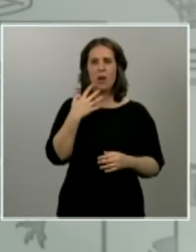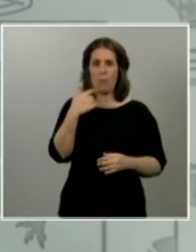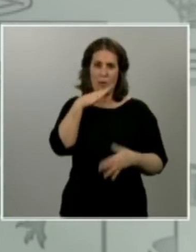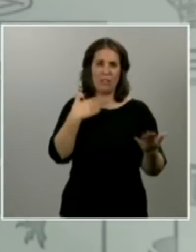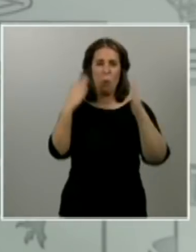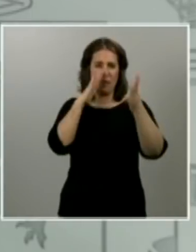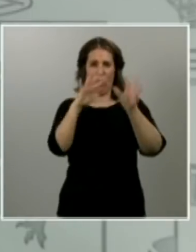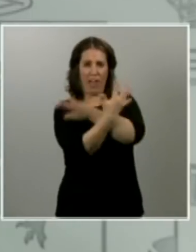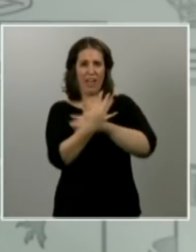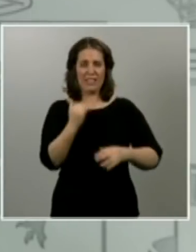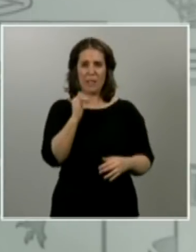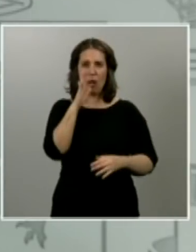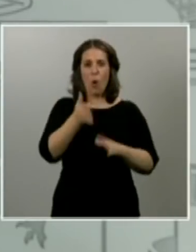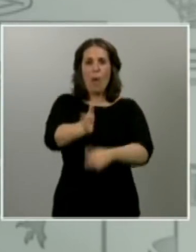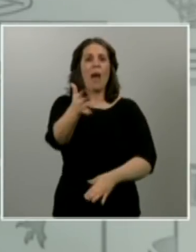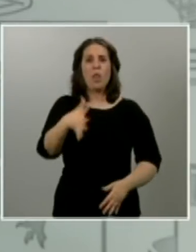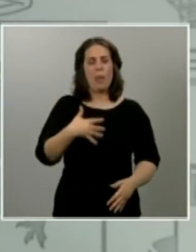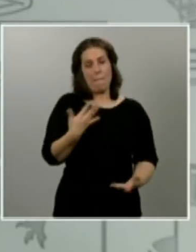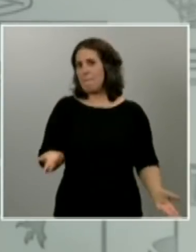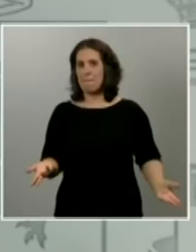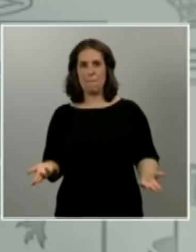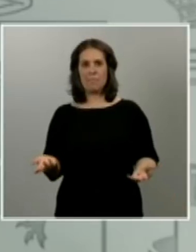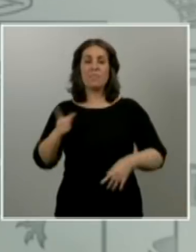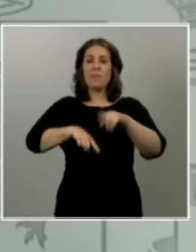es su dirección y eso va a depender mucho de la respuesta que demos